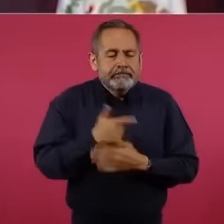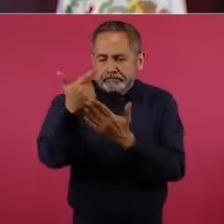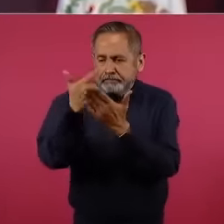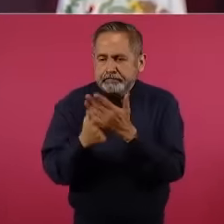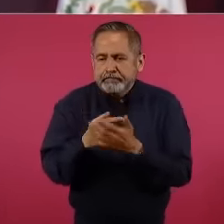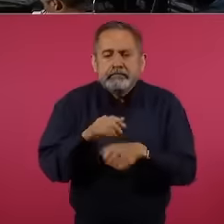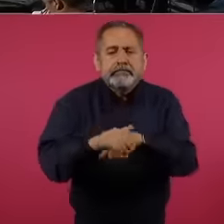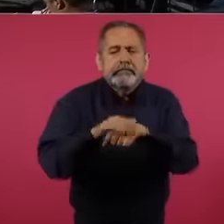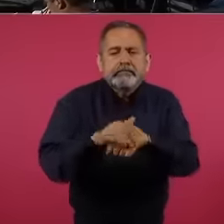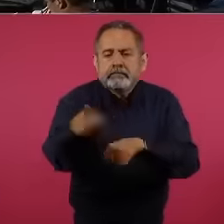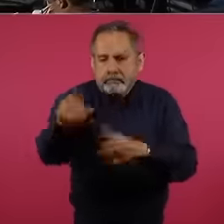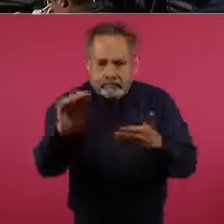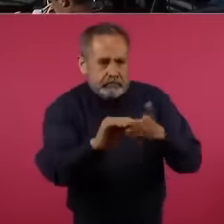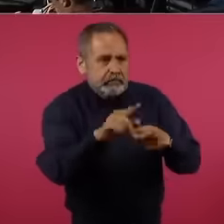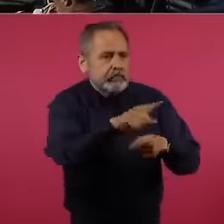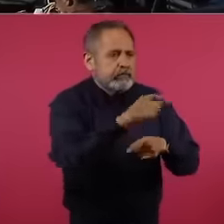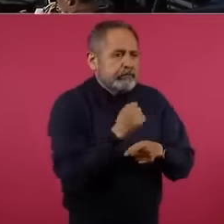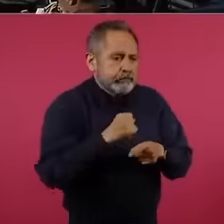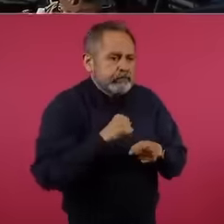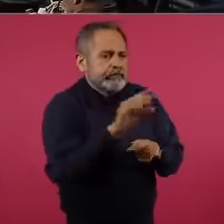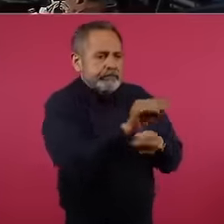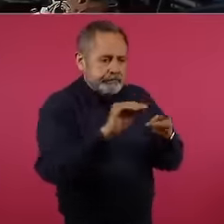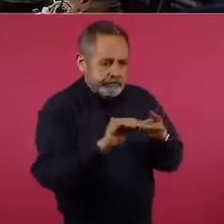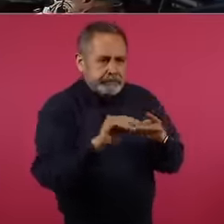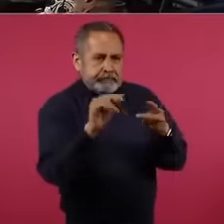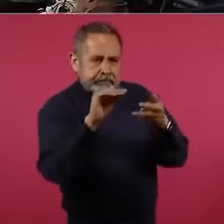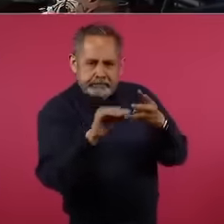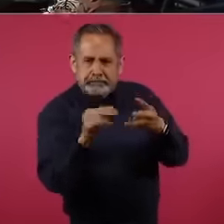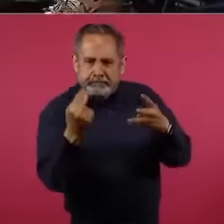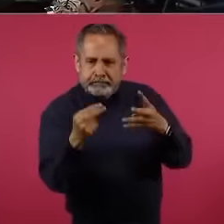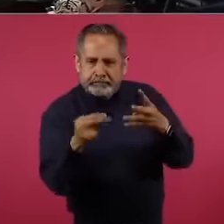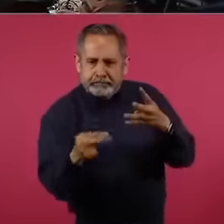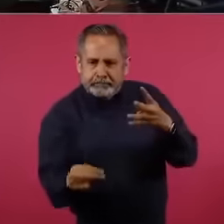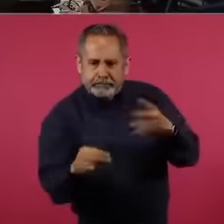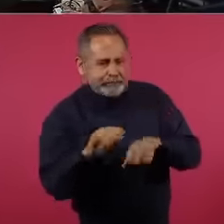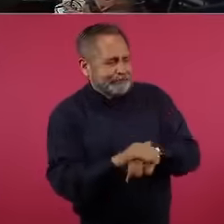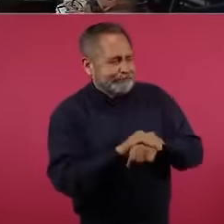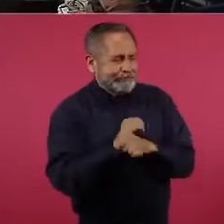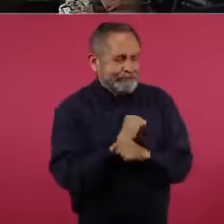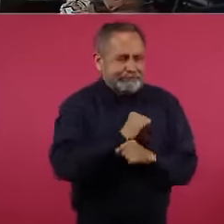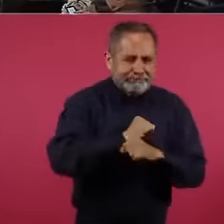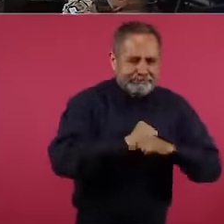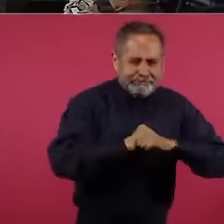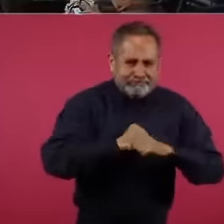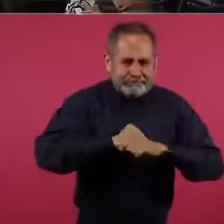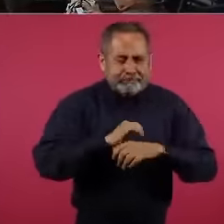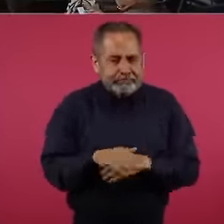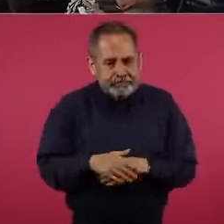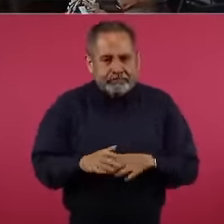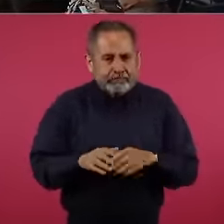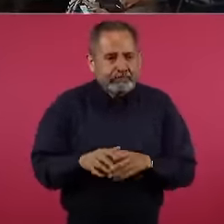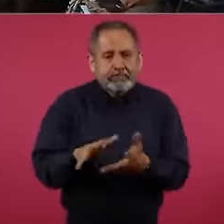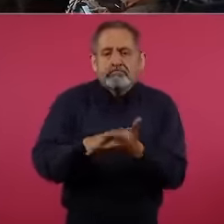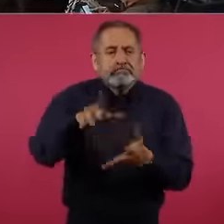y la mayoría no tenía ninguna posibilidad